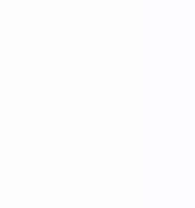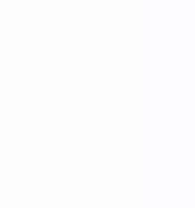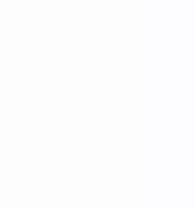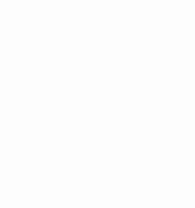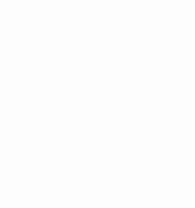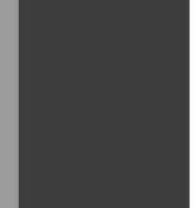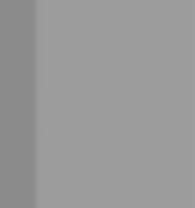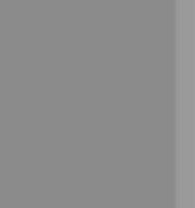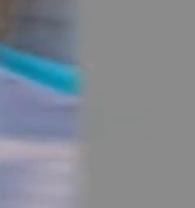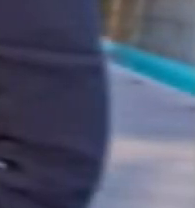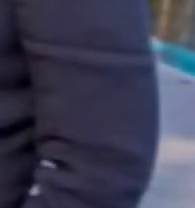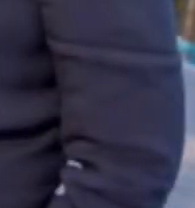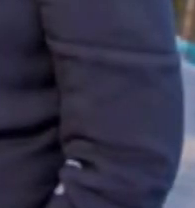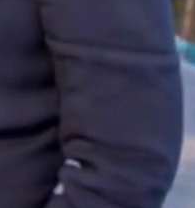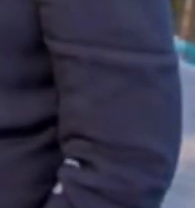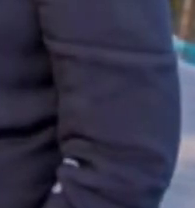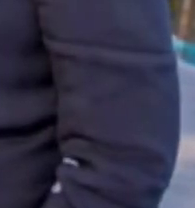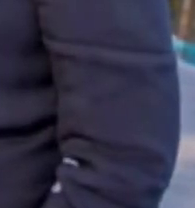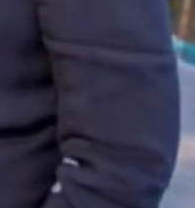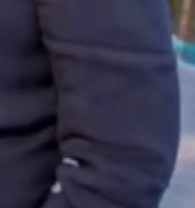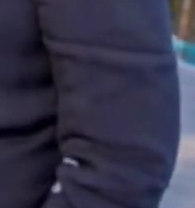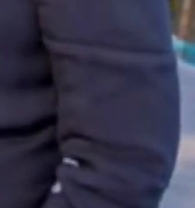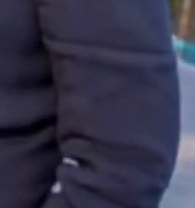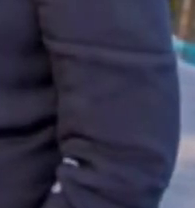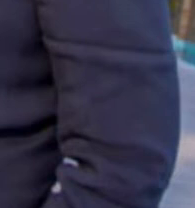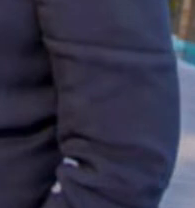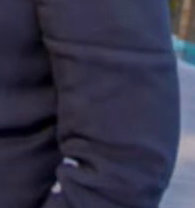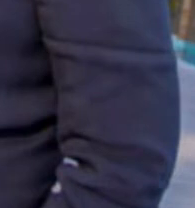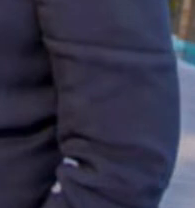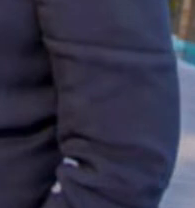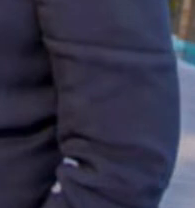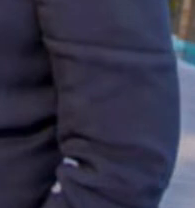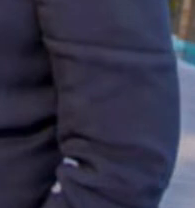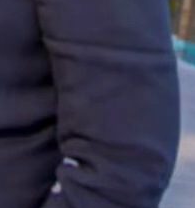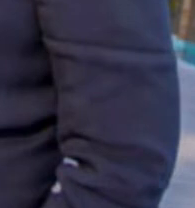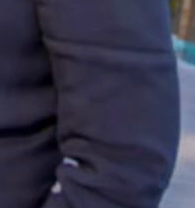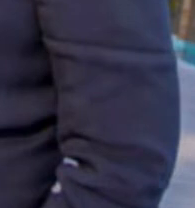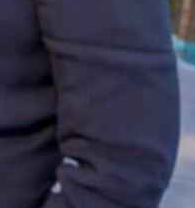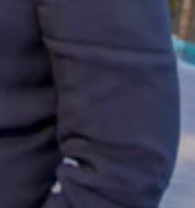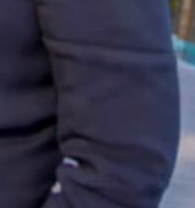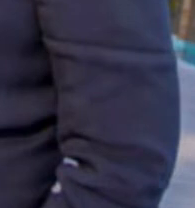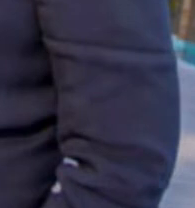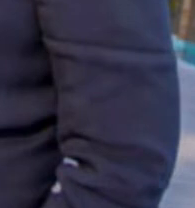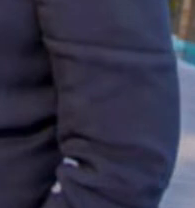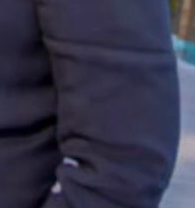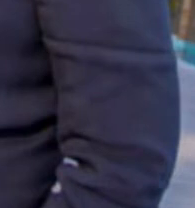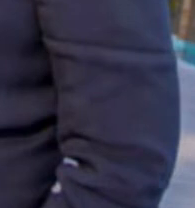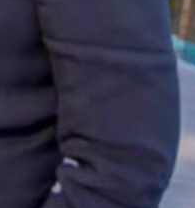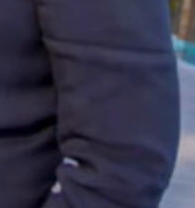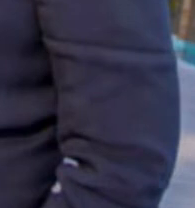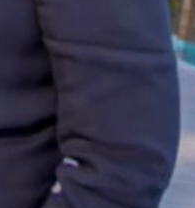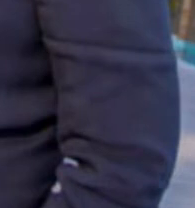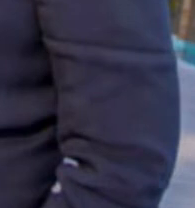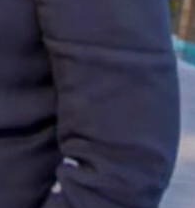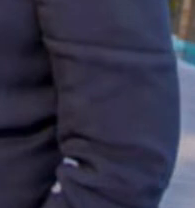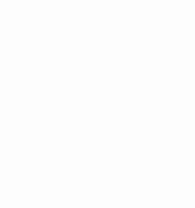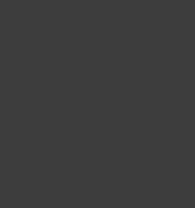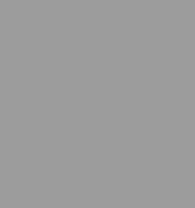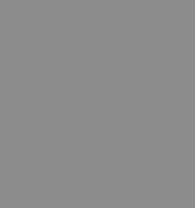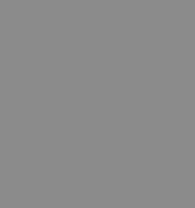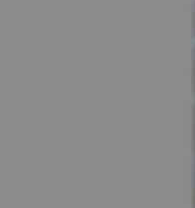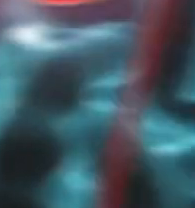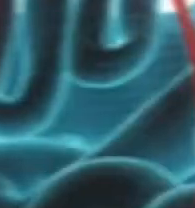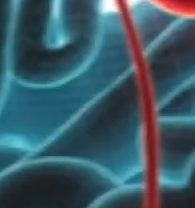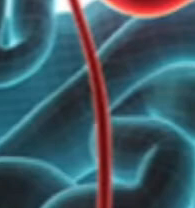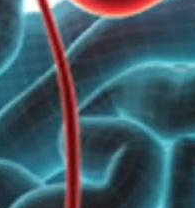Nuevo León en la hora nacional. En entrevista, Marta Herrera, una de las 100 mujeres más influyentes de México. Es un orgullo de Nuevo